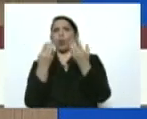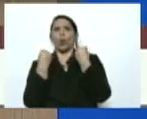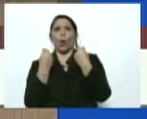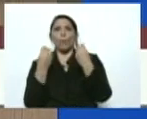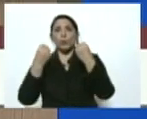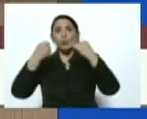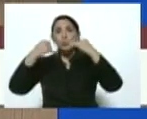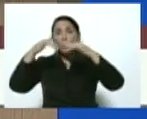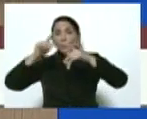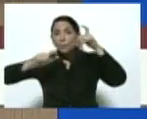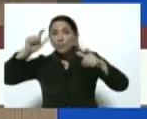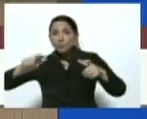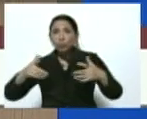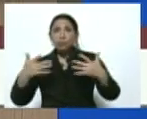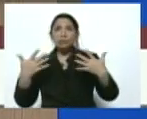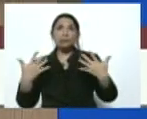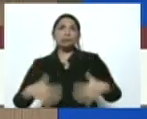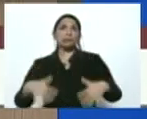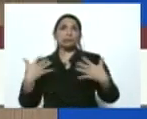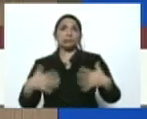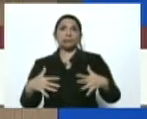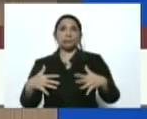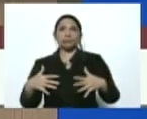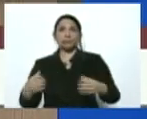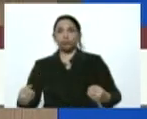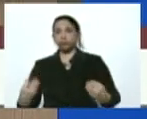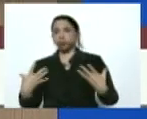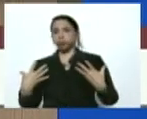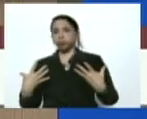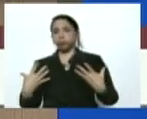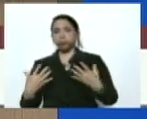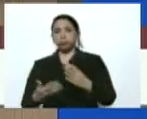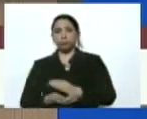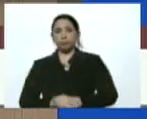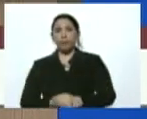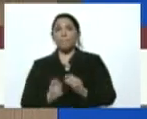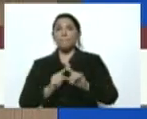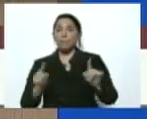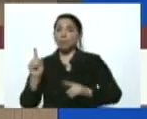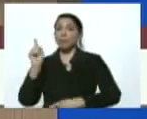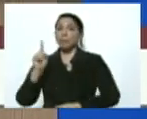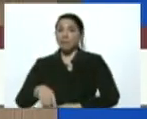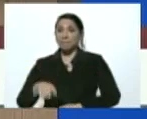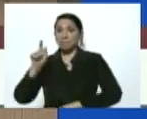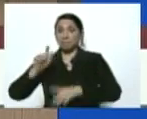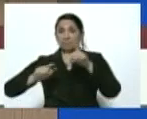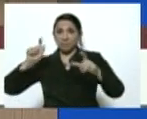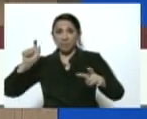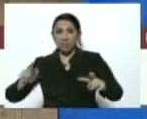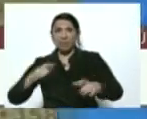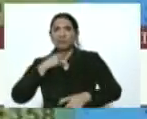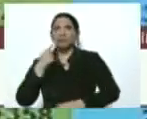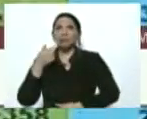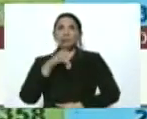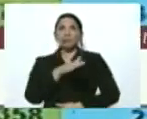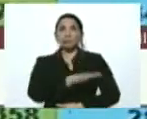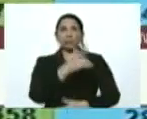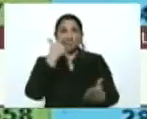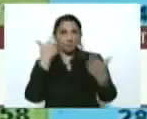número de casos de pacientes contagiados pero también de pacientes fallecidos